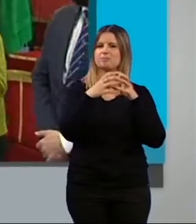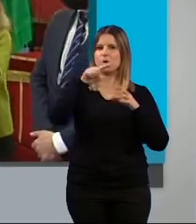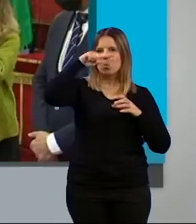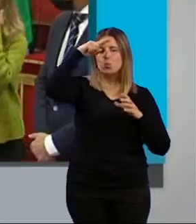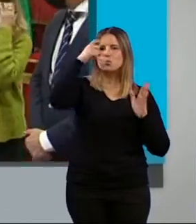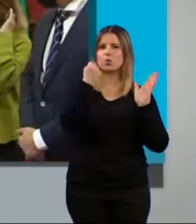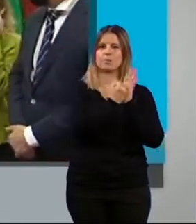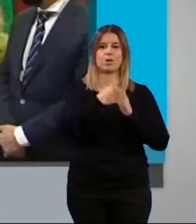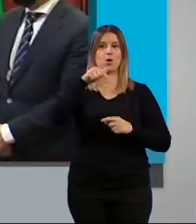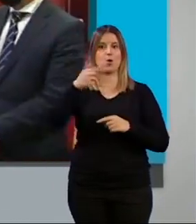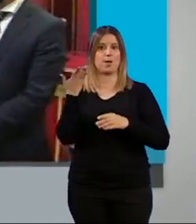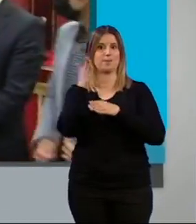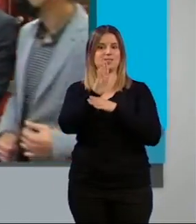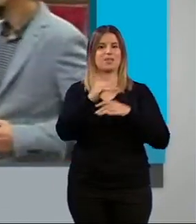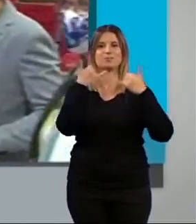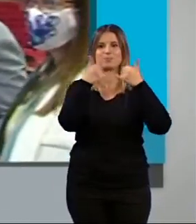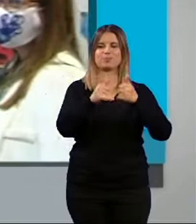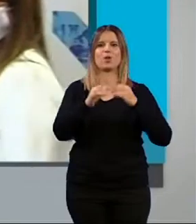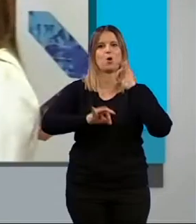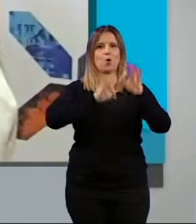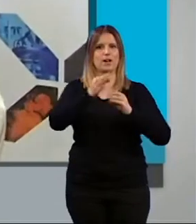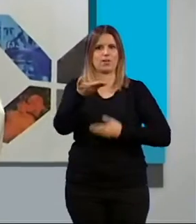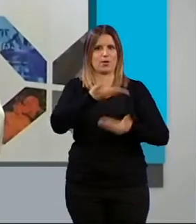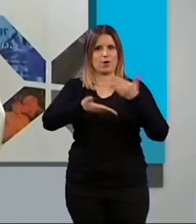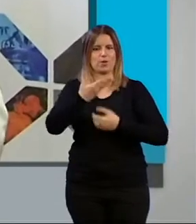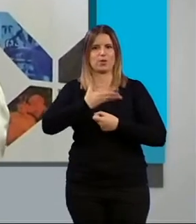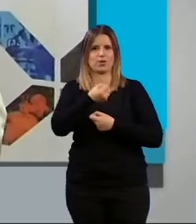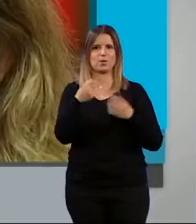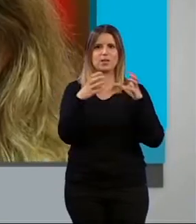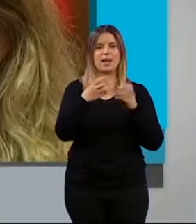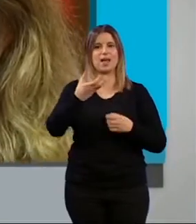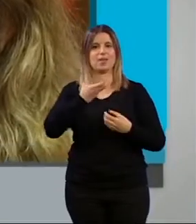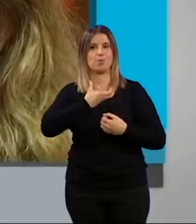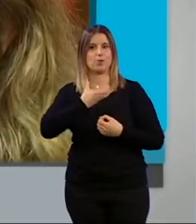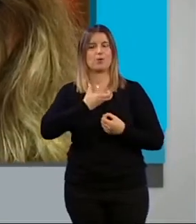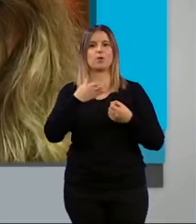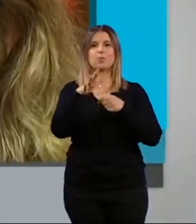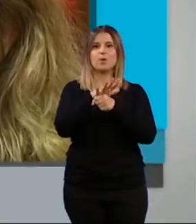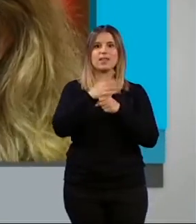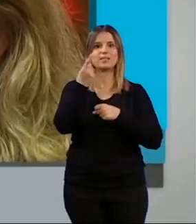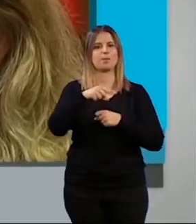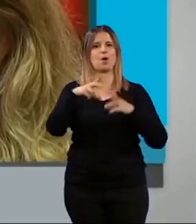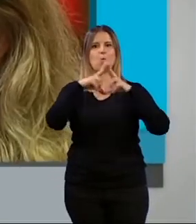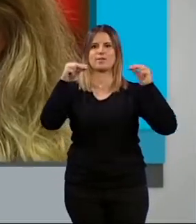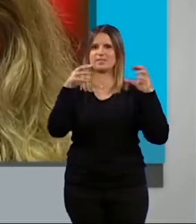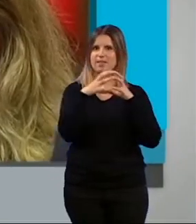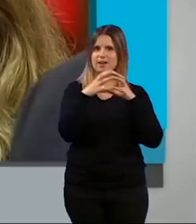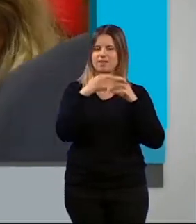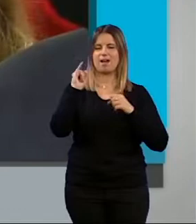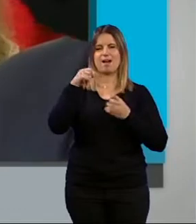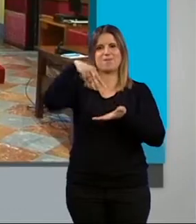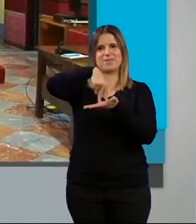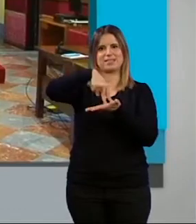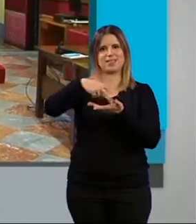Hoy se han presentado estos actos organizados con la colaboración del Ayuntamiento de Granada la Diputación Provincial y la Universidad y que ha contado con la